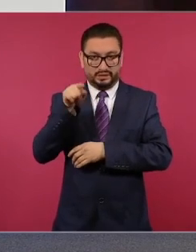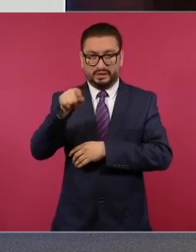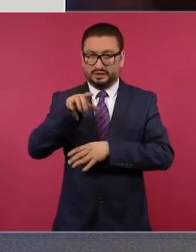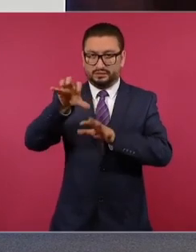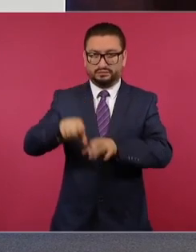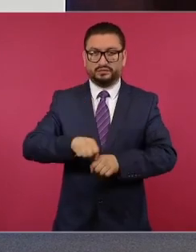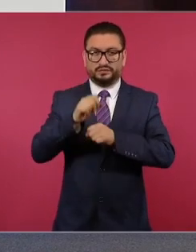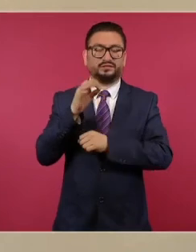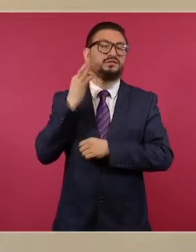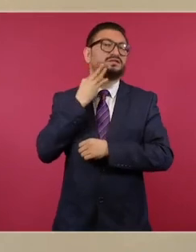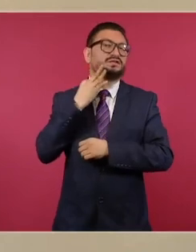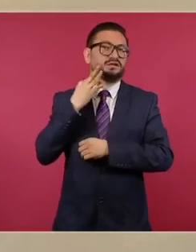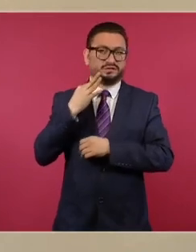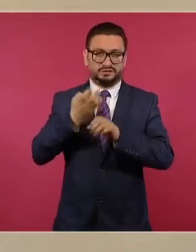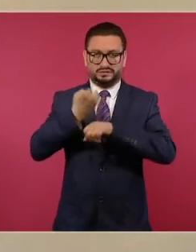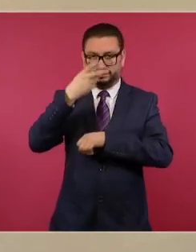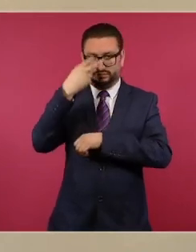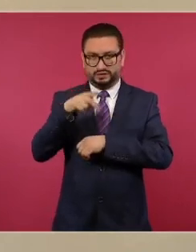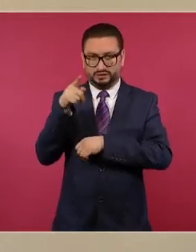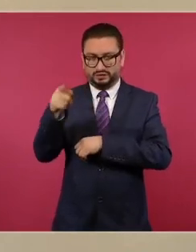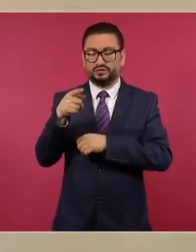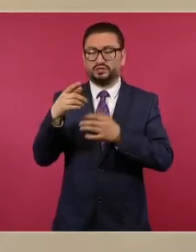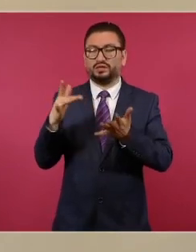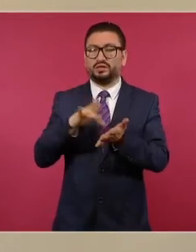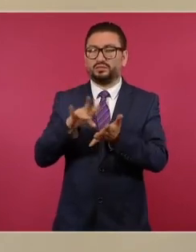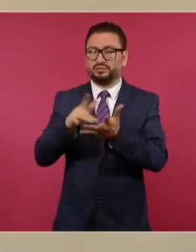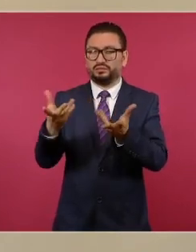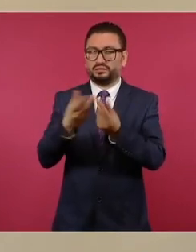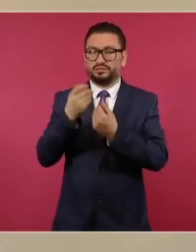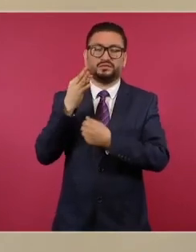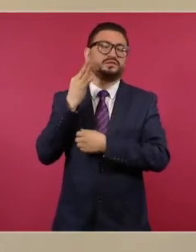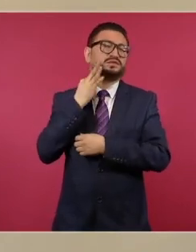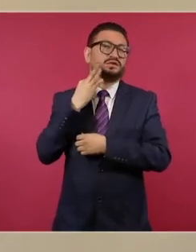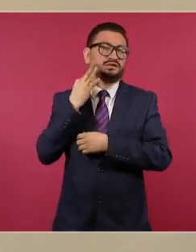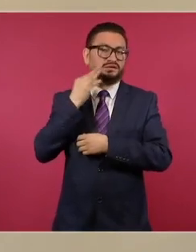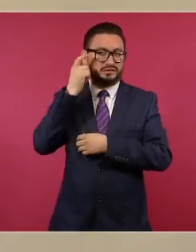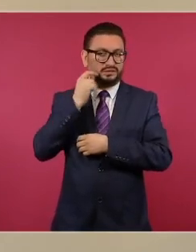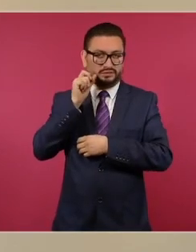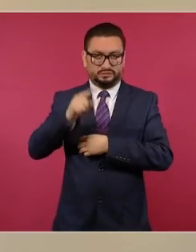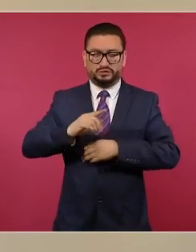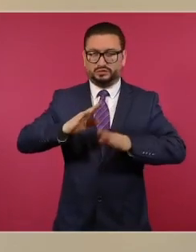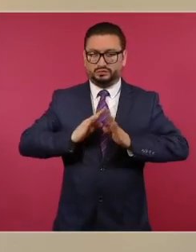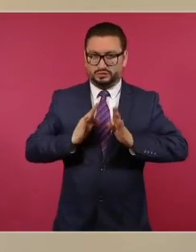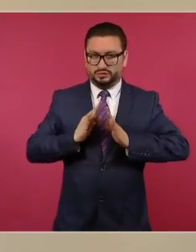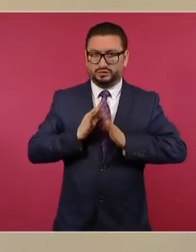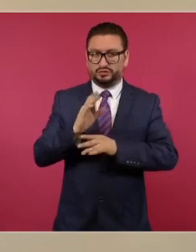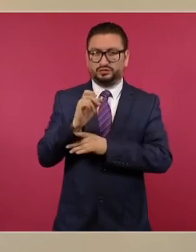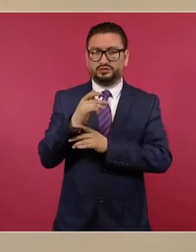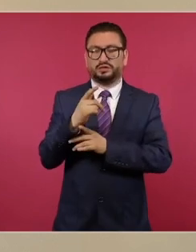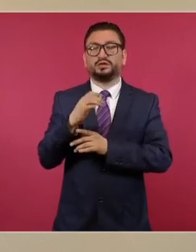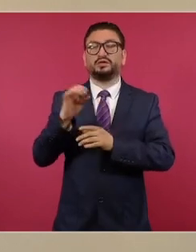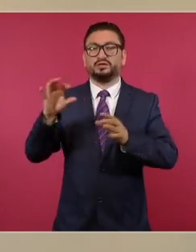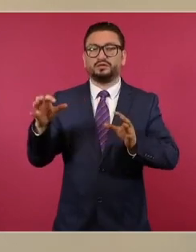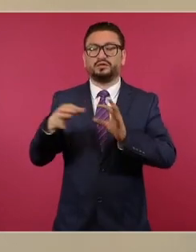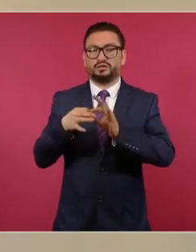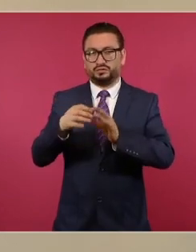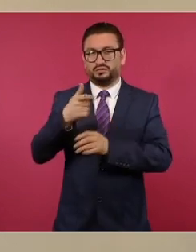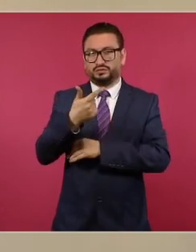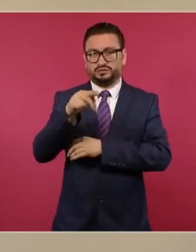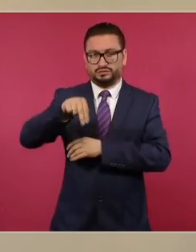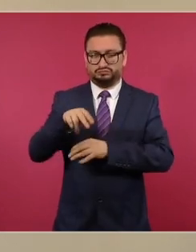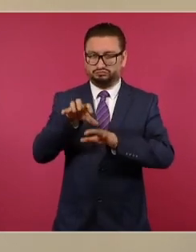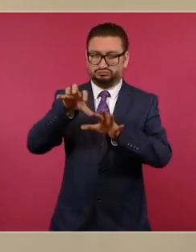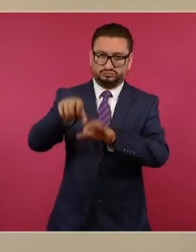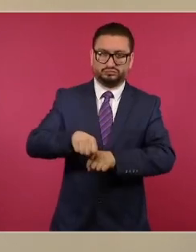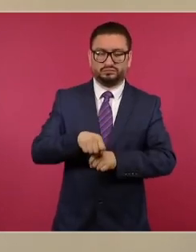por la Fiscalía del Estado de México con el apoyo de la propia Fiscalía de Guerrero del Ejército Mexicano, CONAO y Guardia Nacional.